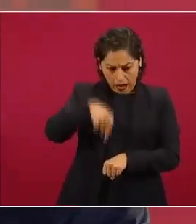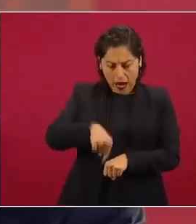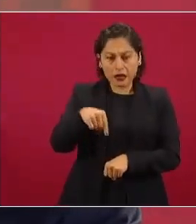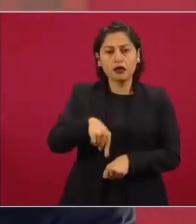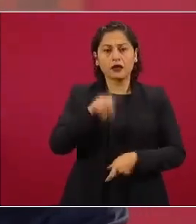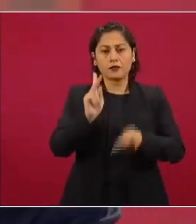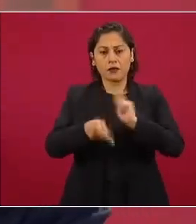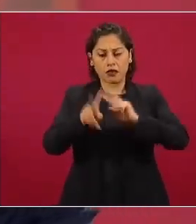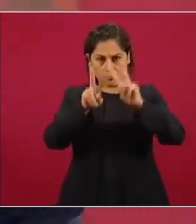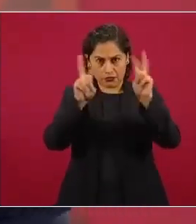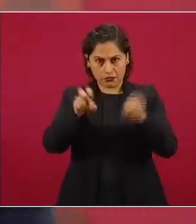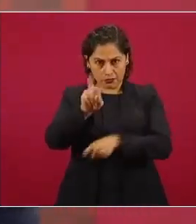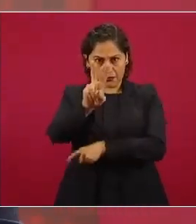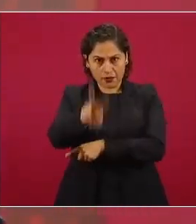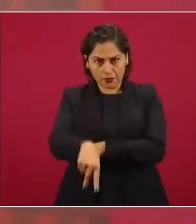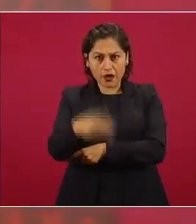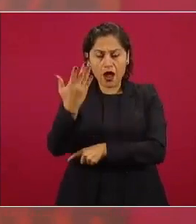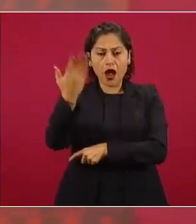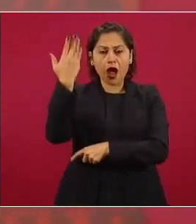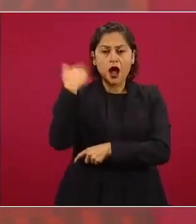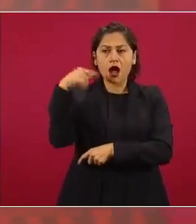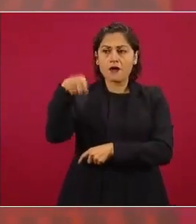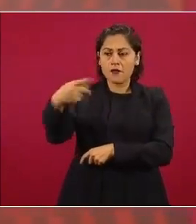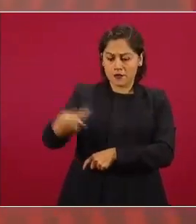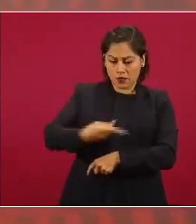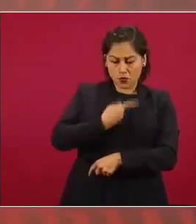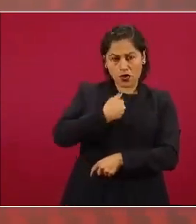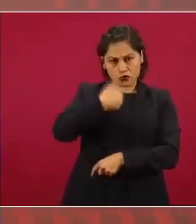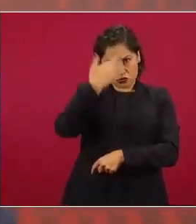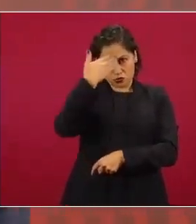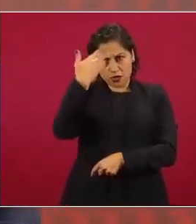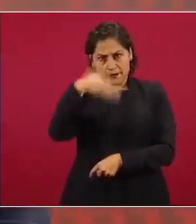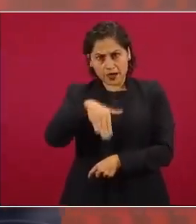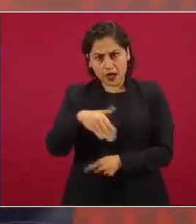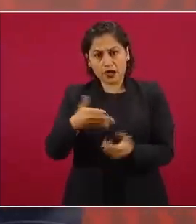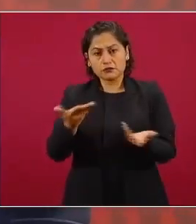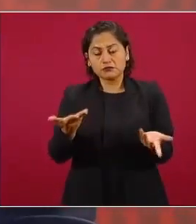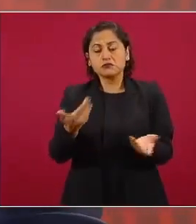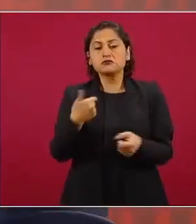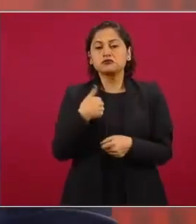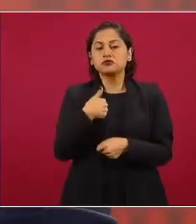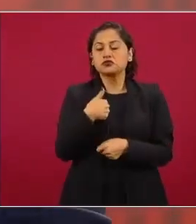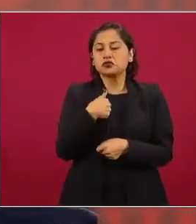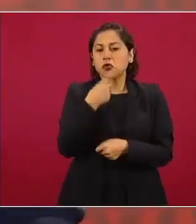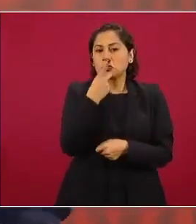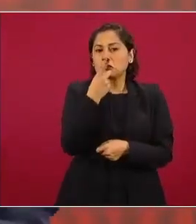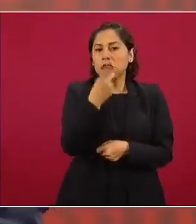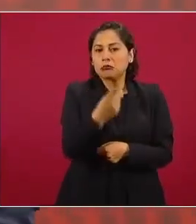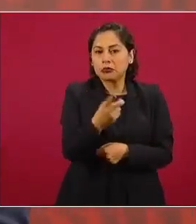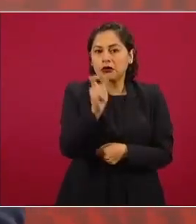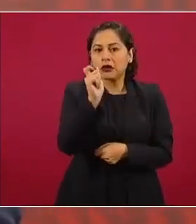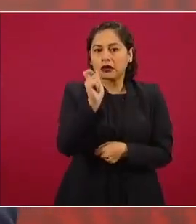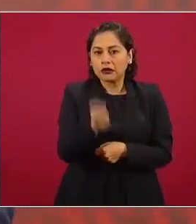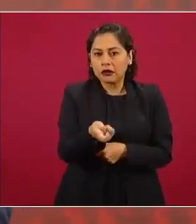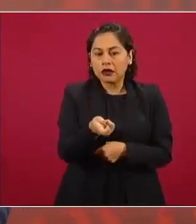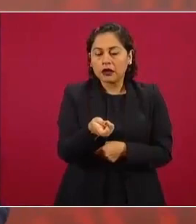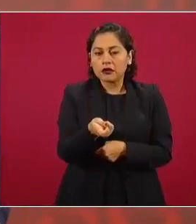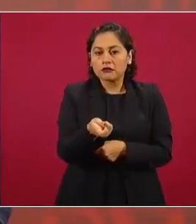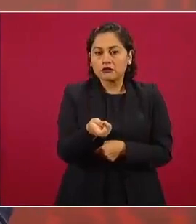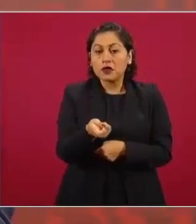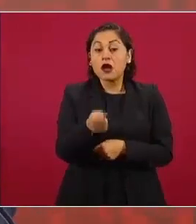hice mención a un comentario de la embajadora